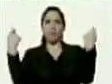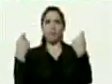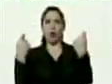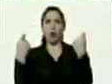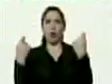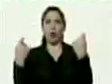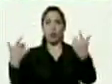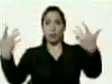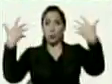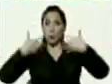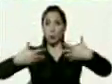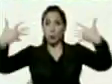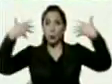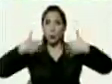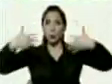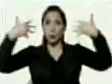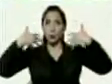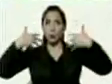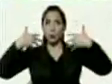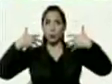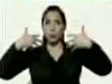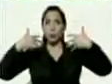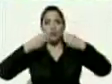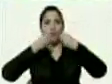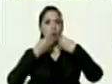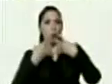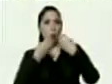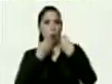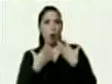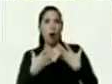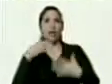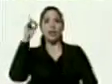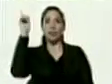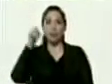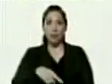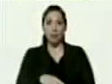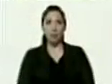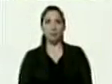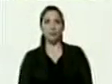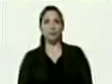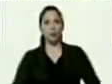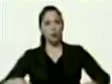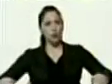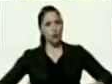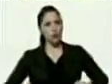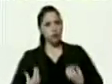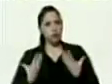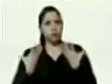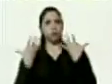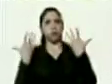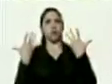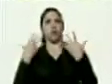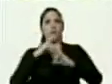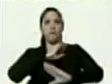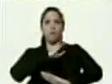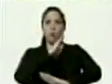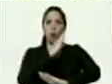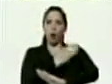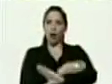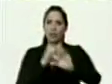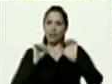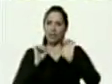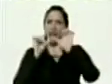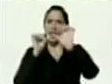orientadora motivadora pero además que nos llena de mucha fuerza para seguir